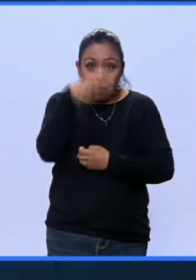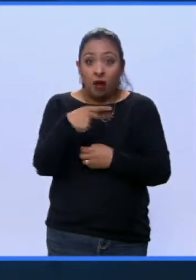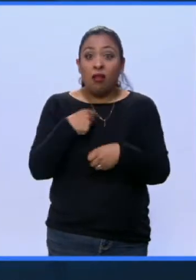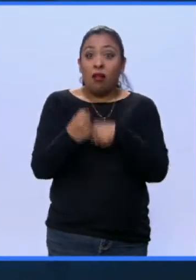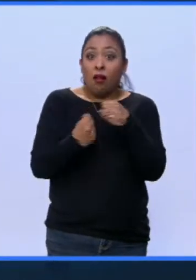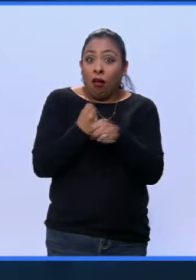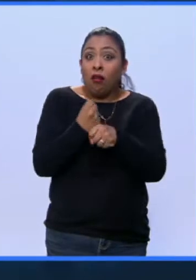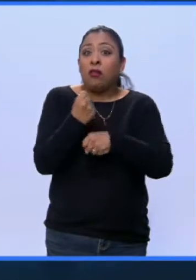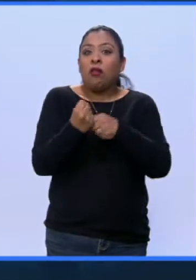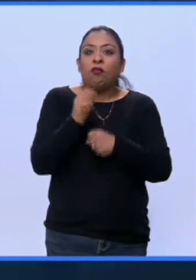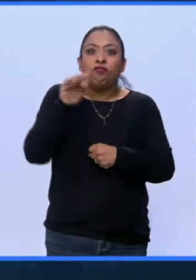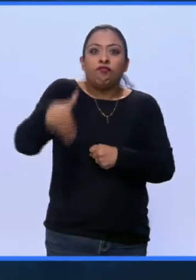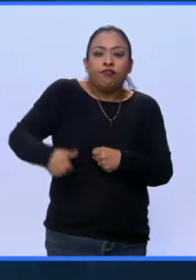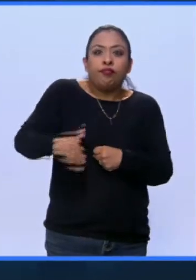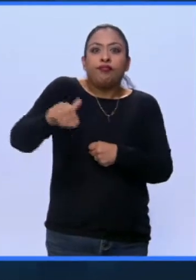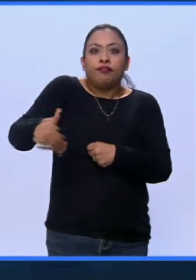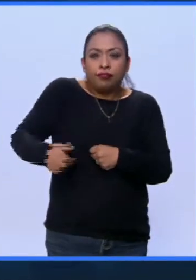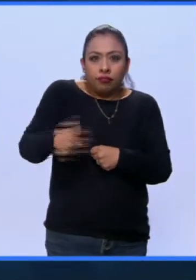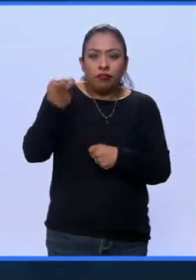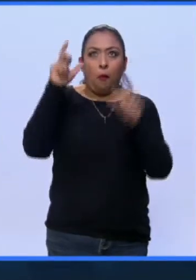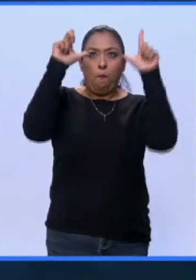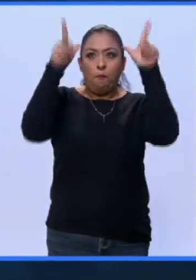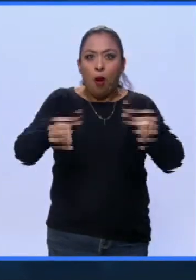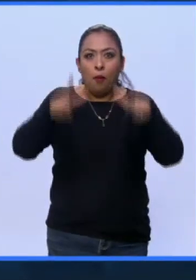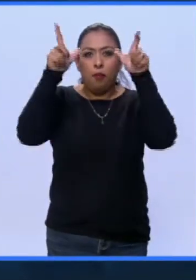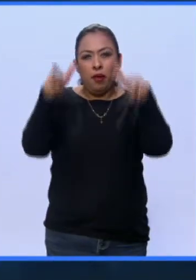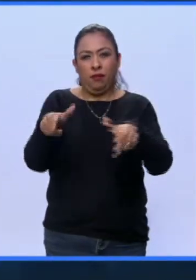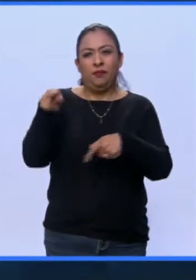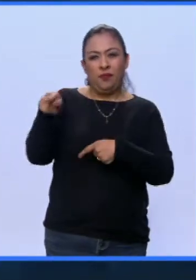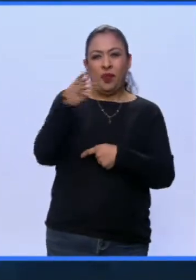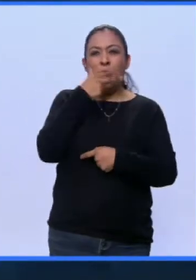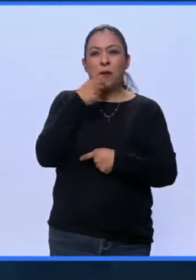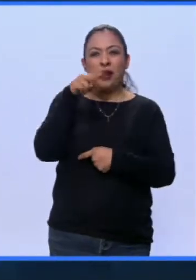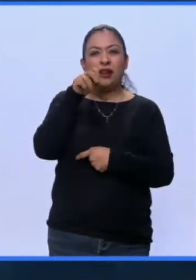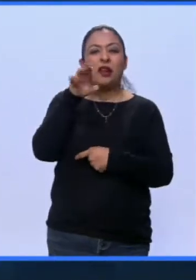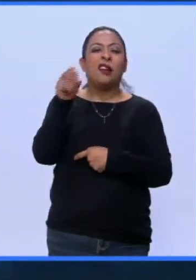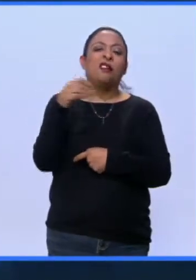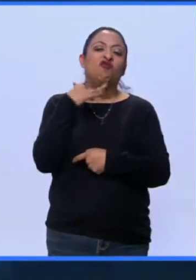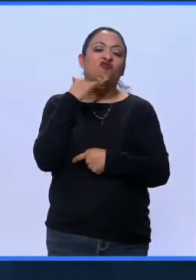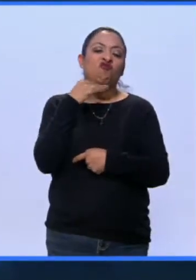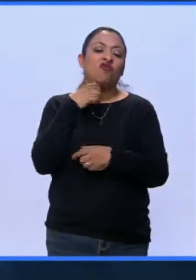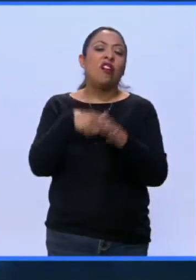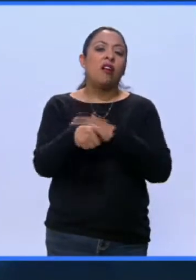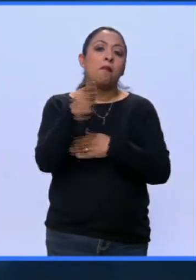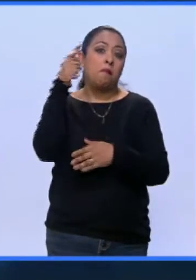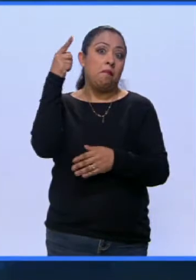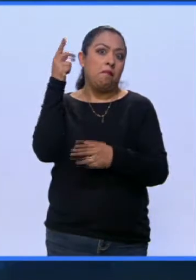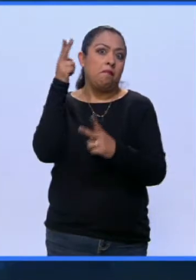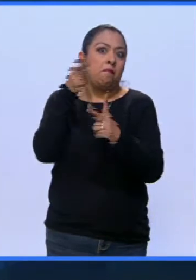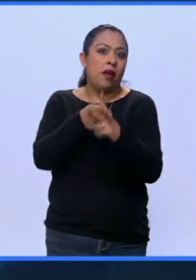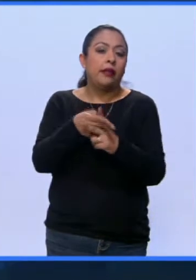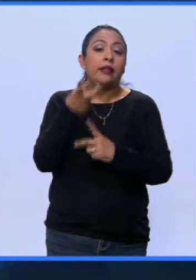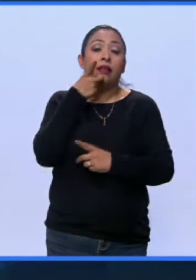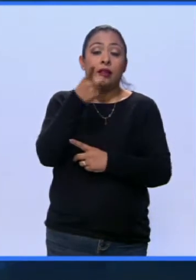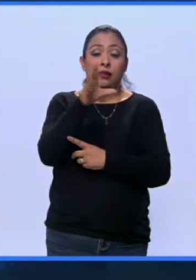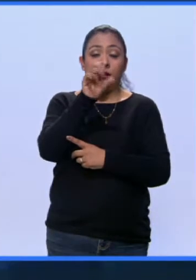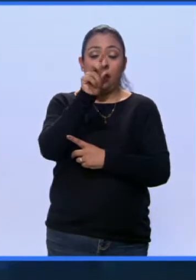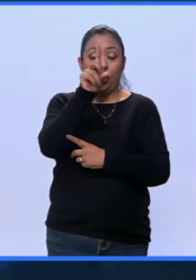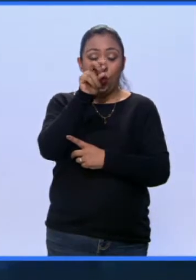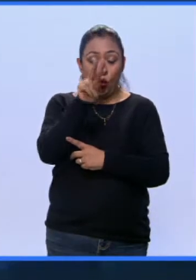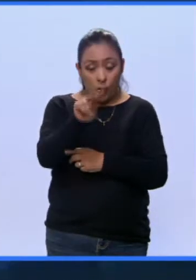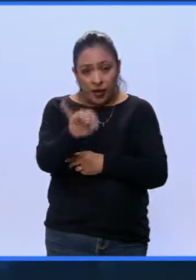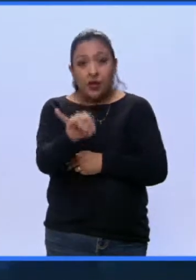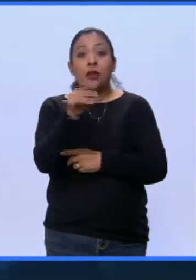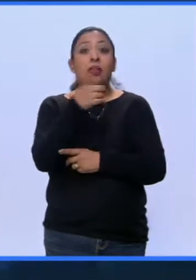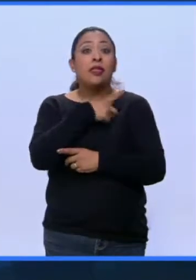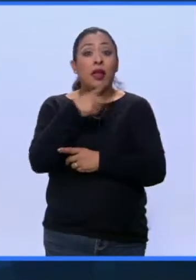heridos en todo el país por accidentes como este. Para Negrete, la corrupción mata y señala a Limbea y la Sedubi, pues algunos